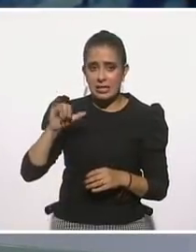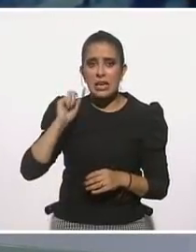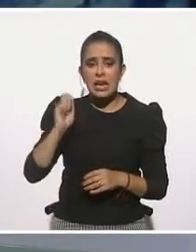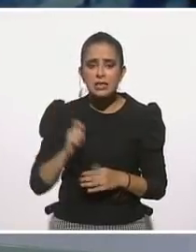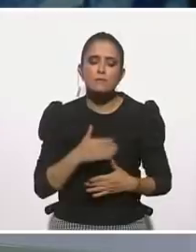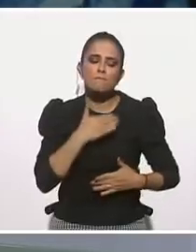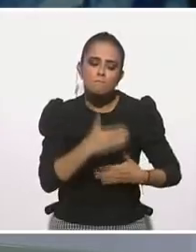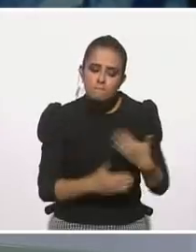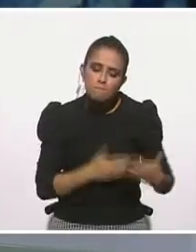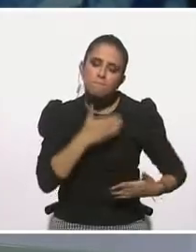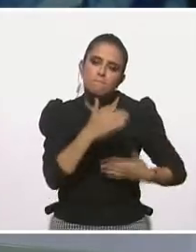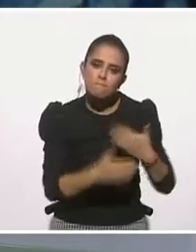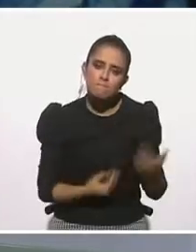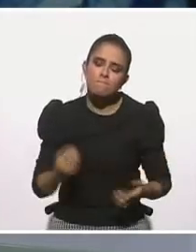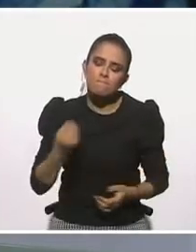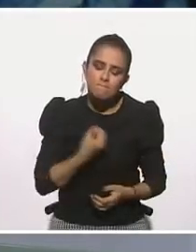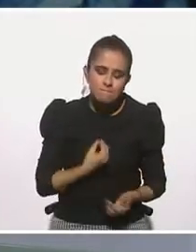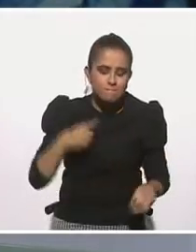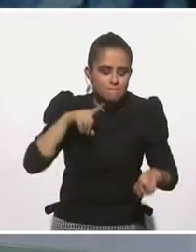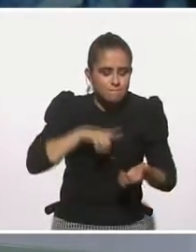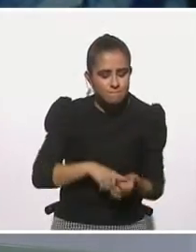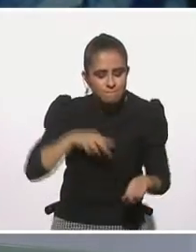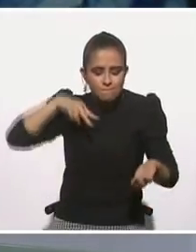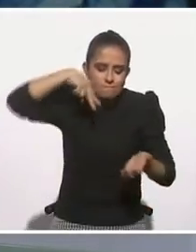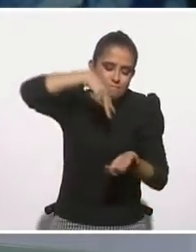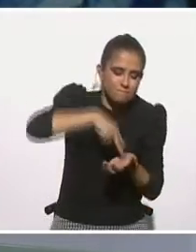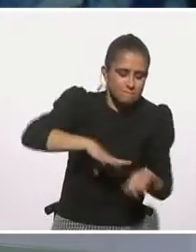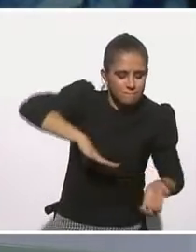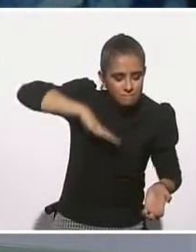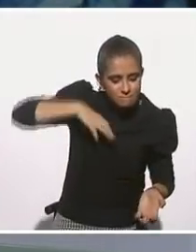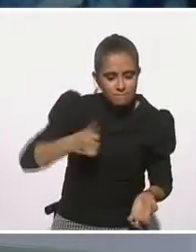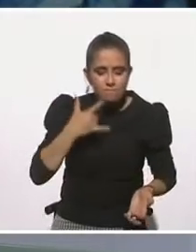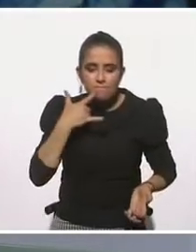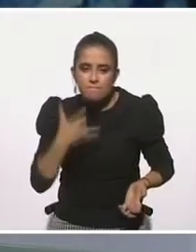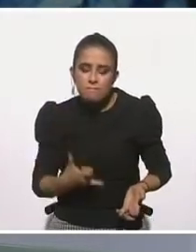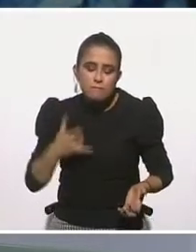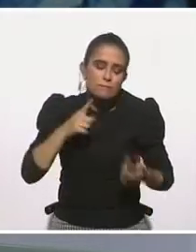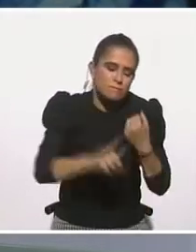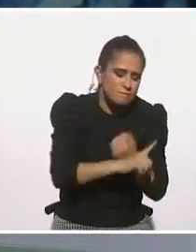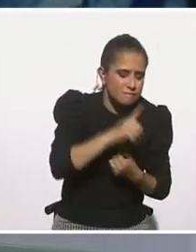constante de resistir, rehacerse y resurgir, ¿no? O sea, entonces